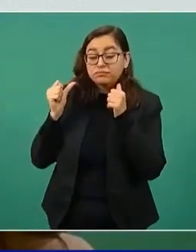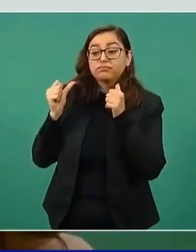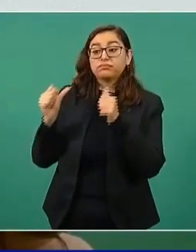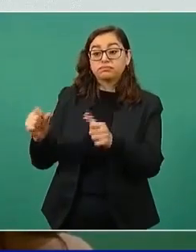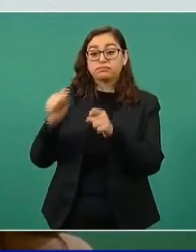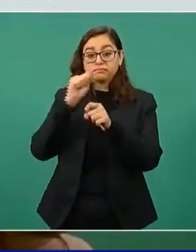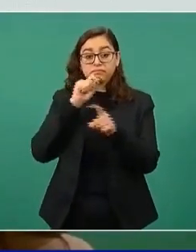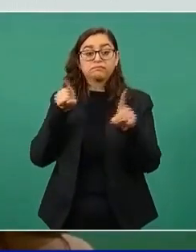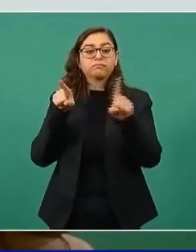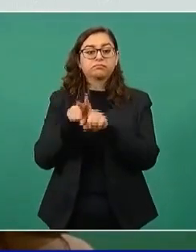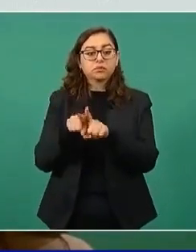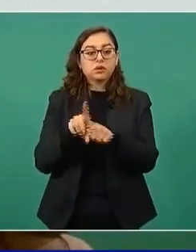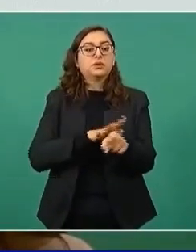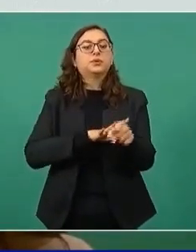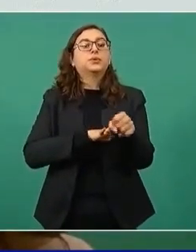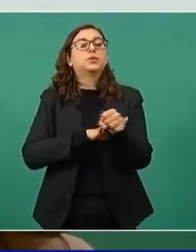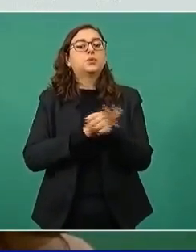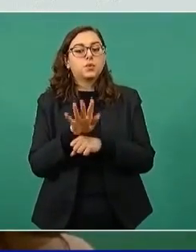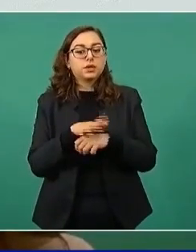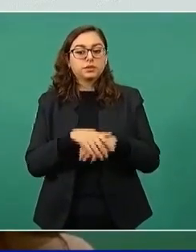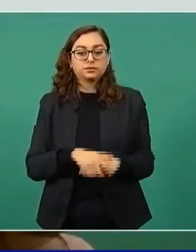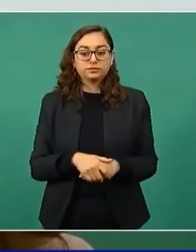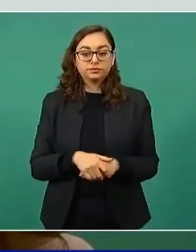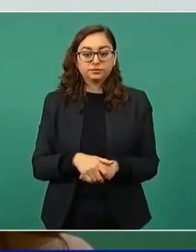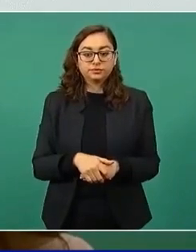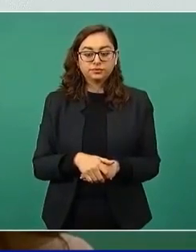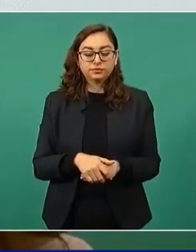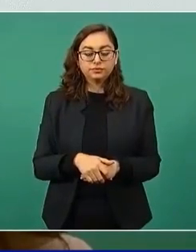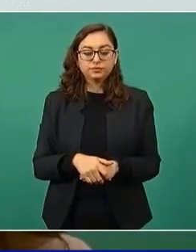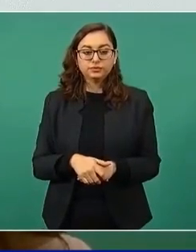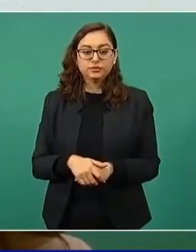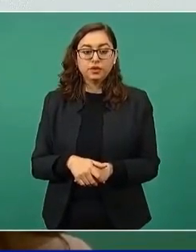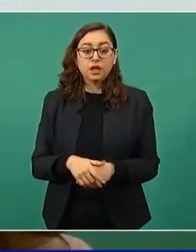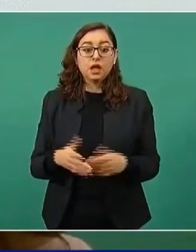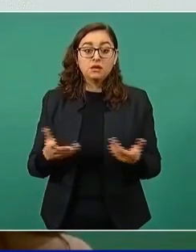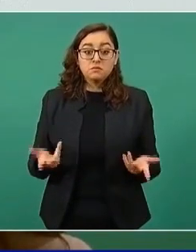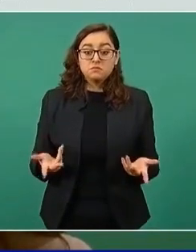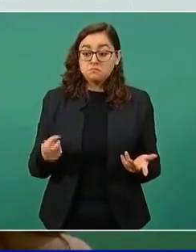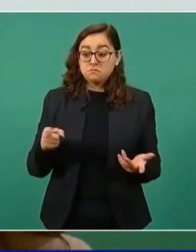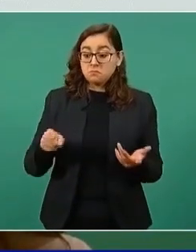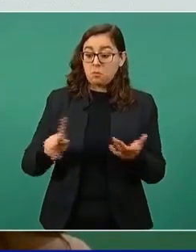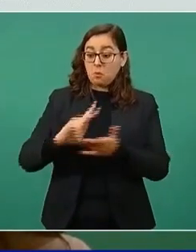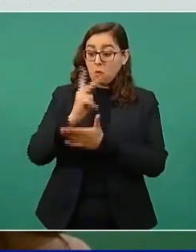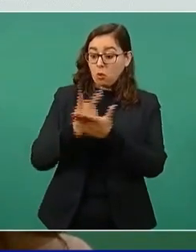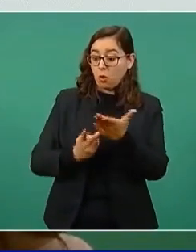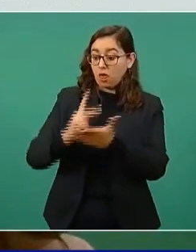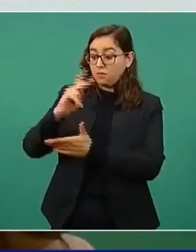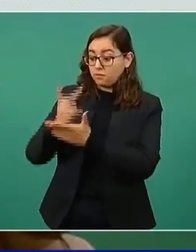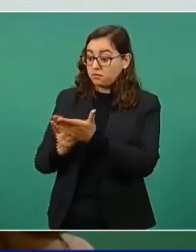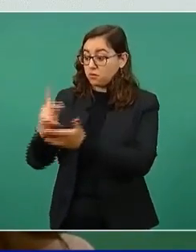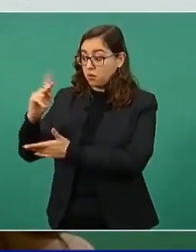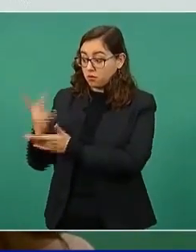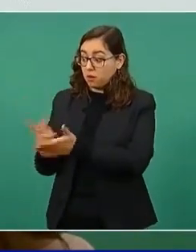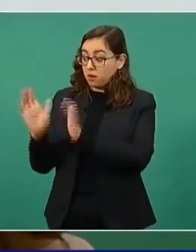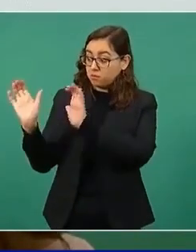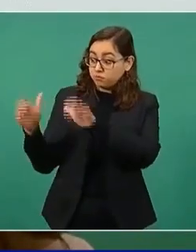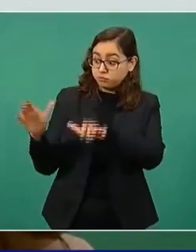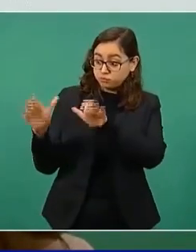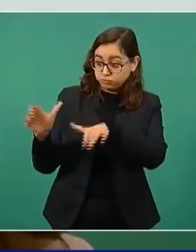suscribir acuerdos con los inscritos en estos programas para ofrecerles